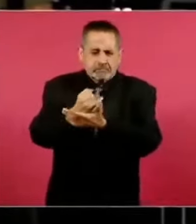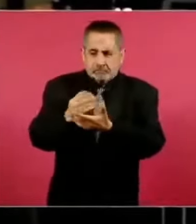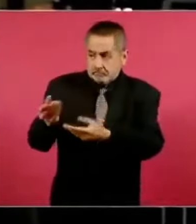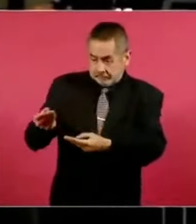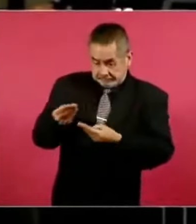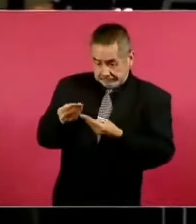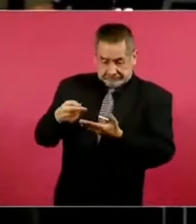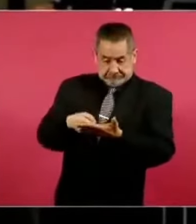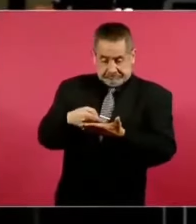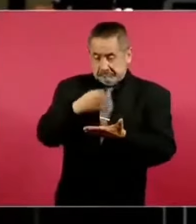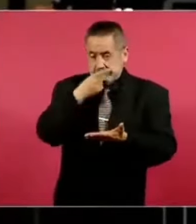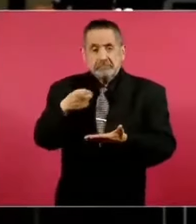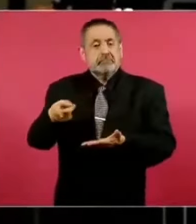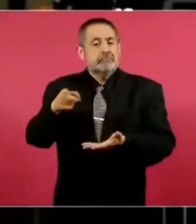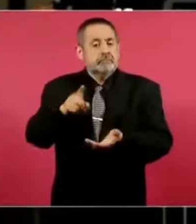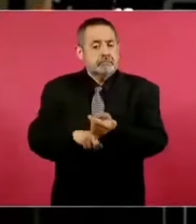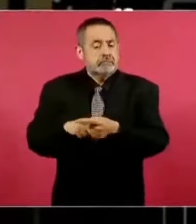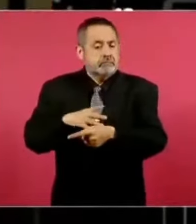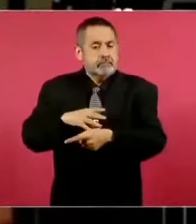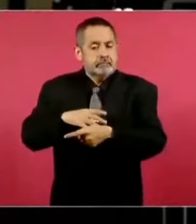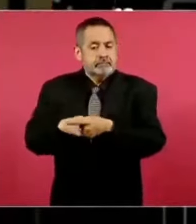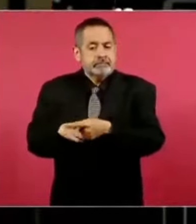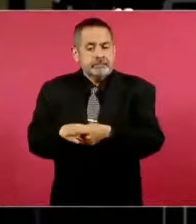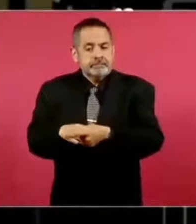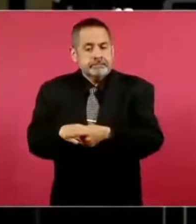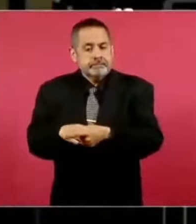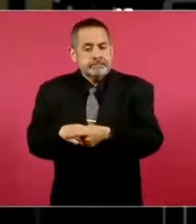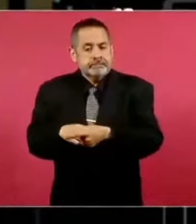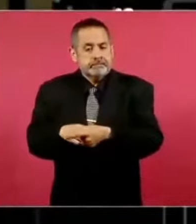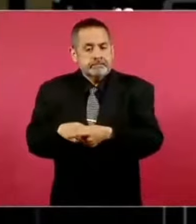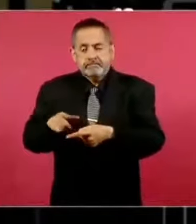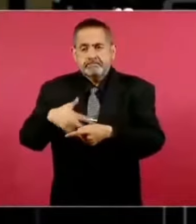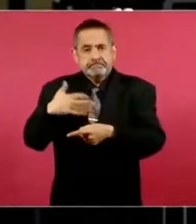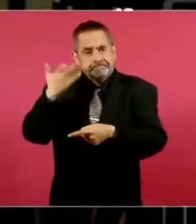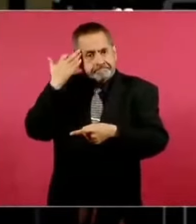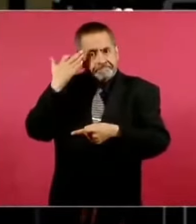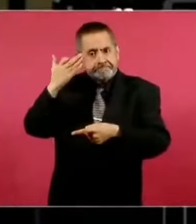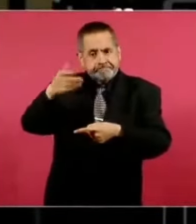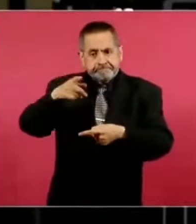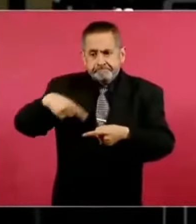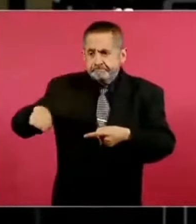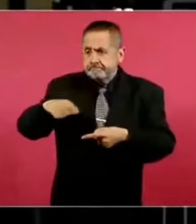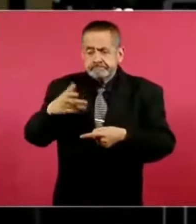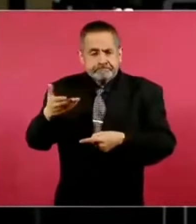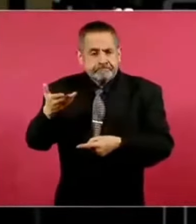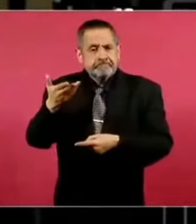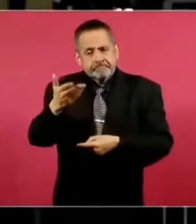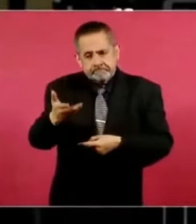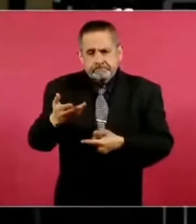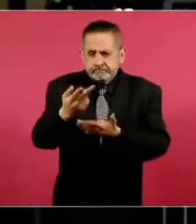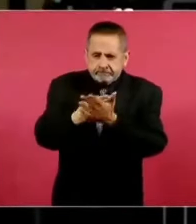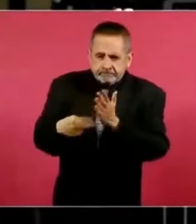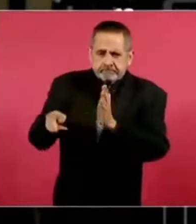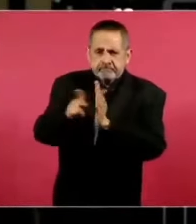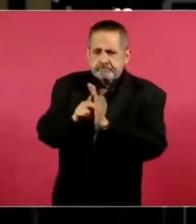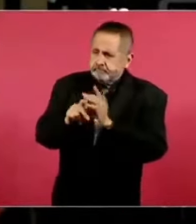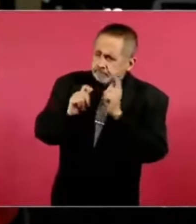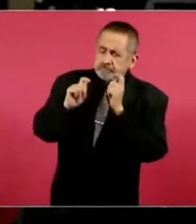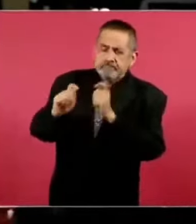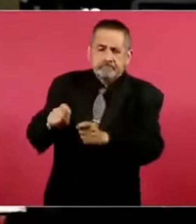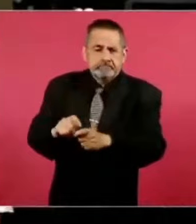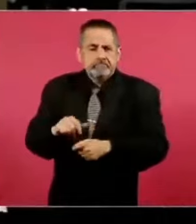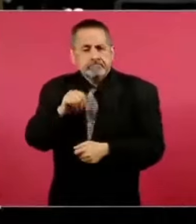el documento, que tienen más de… bueno, tienen bastante tiempo pidiendo la basificación, ellos ingresaron,